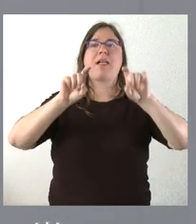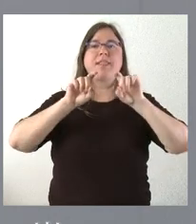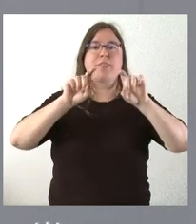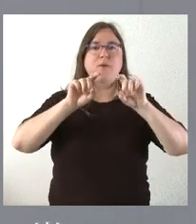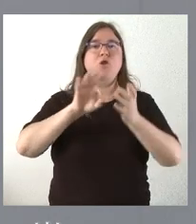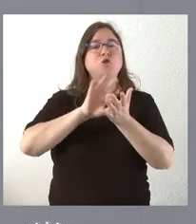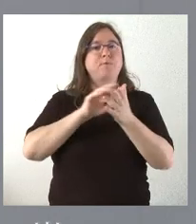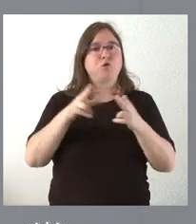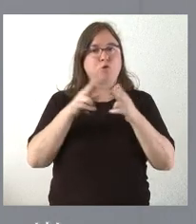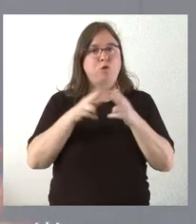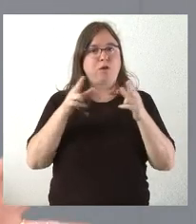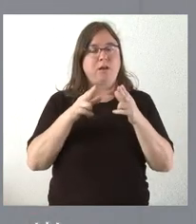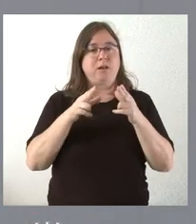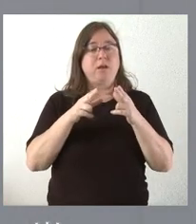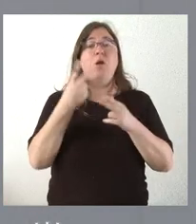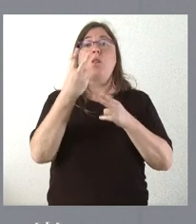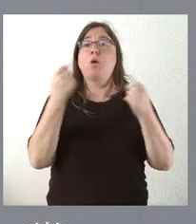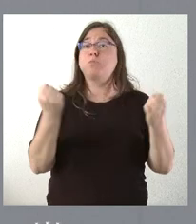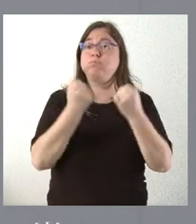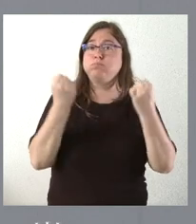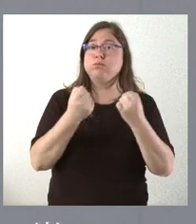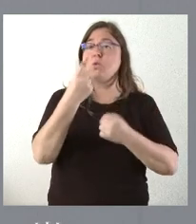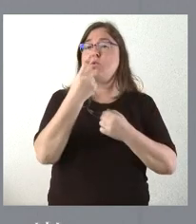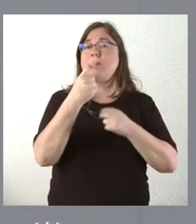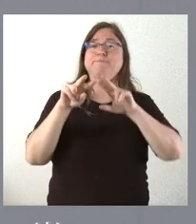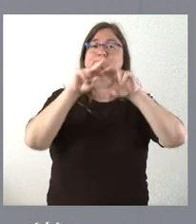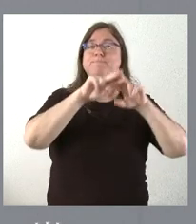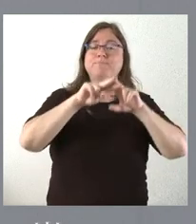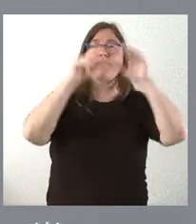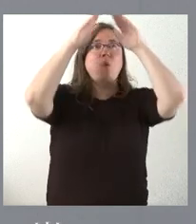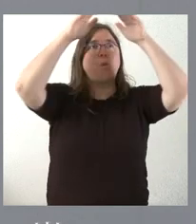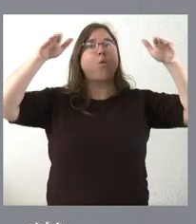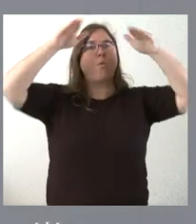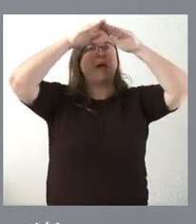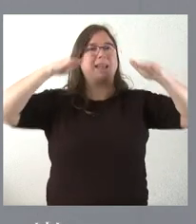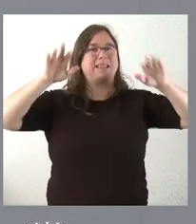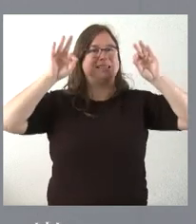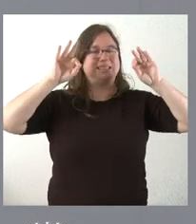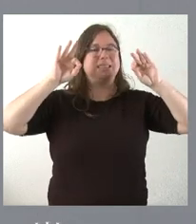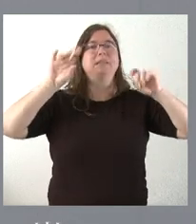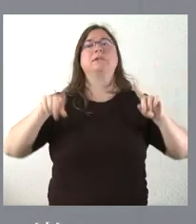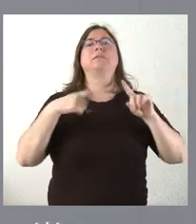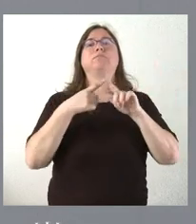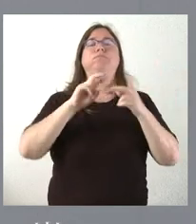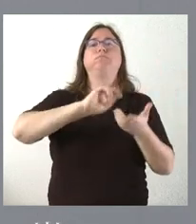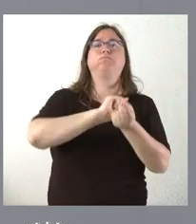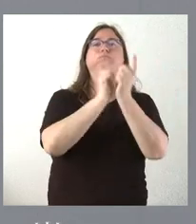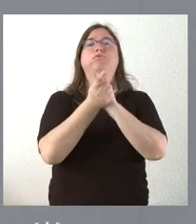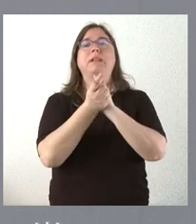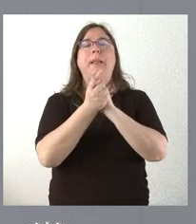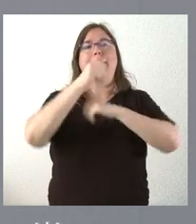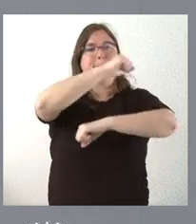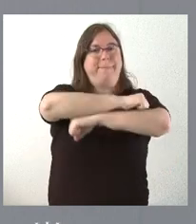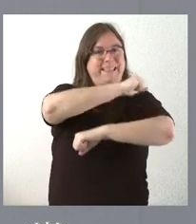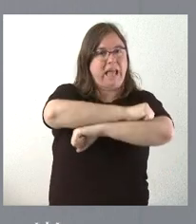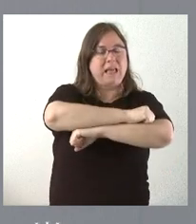de los servicios sociales. Dos actuaciones fundamentales. Por un lado, se revisarán las cubiertas de este edificio, se reemplazarán las ventanas,